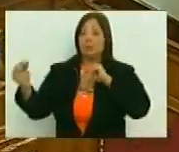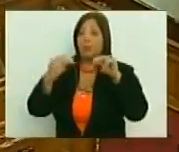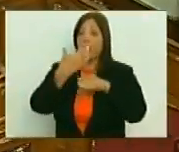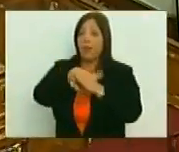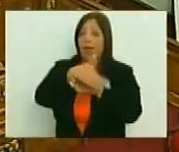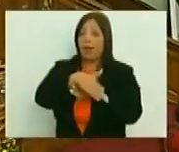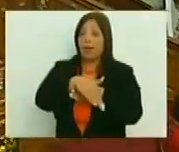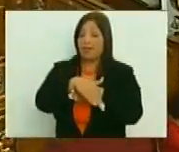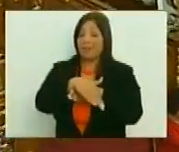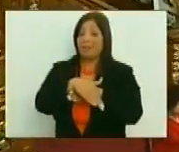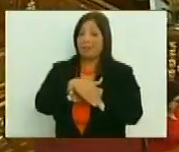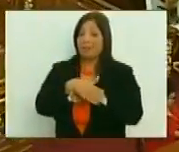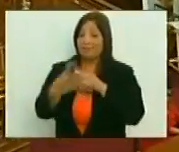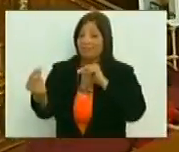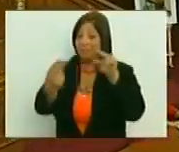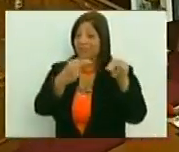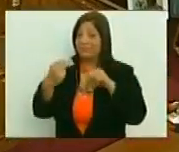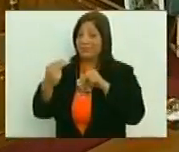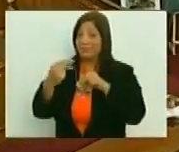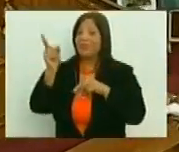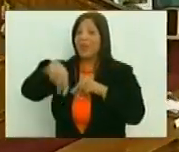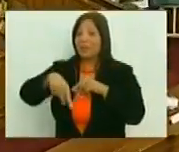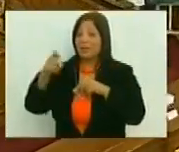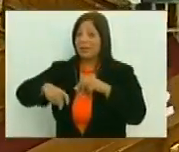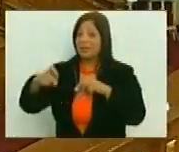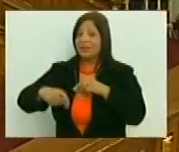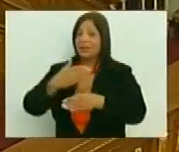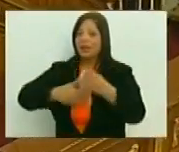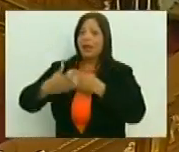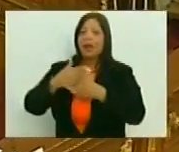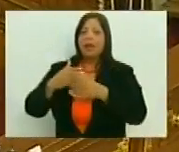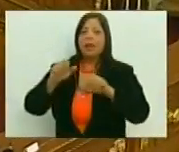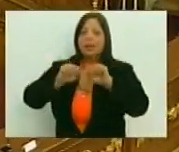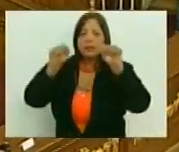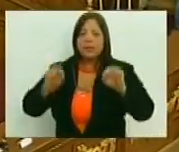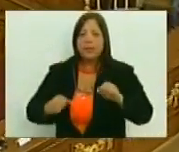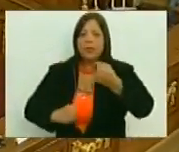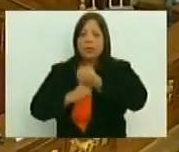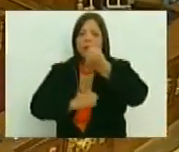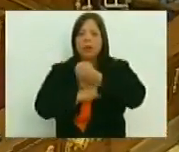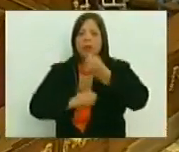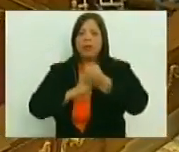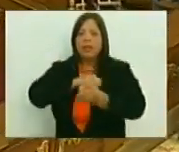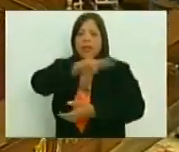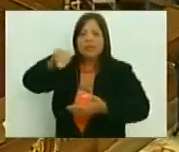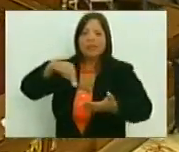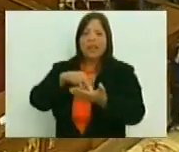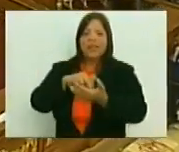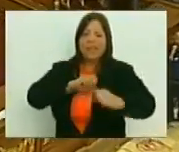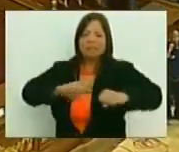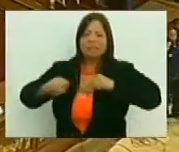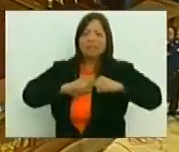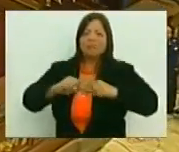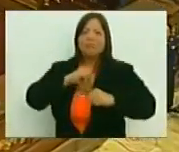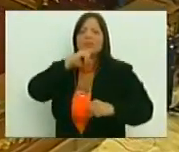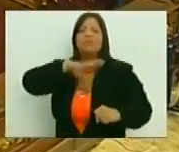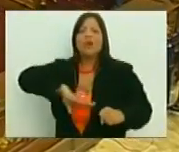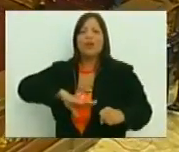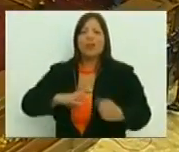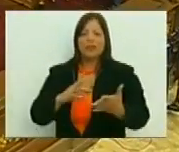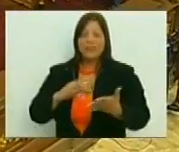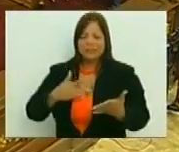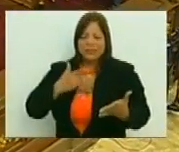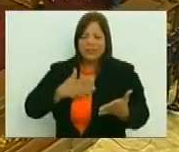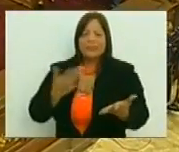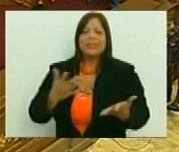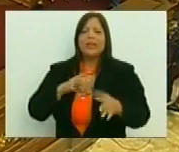calle, nos corresponde, remover los cimientos, de nuestra nacionalidad, de nuestra historia, del